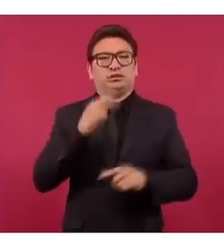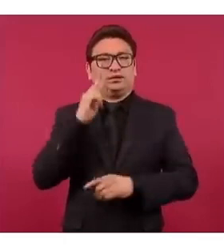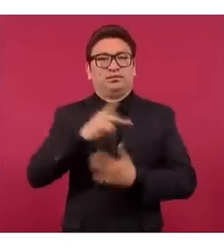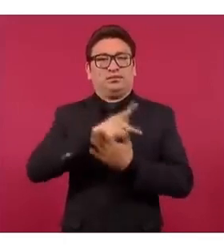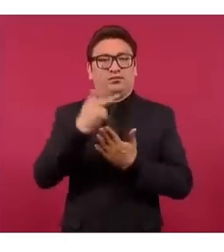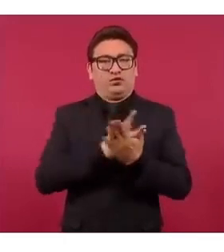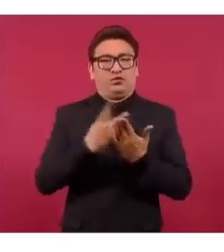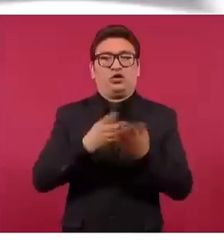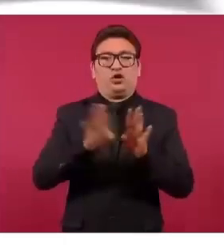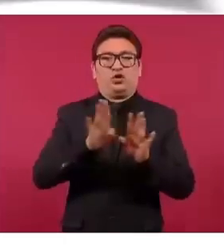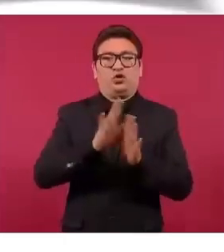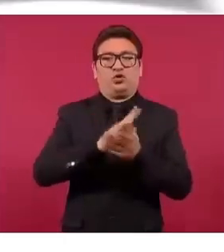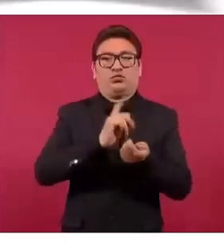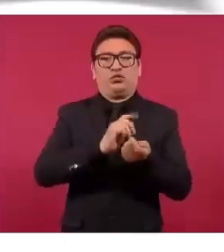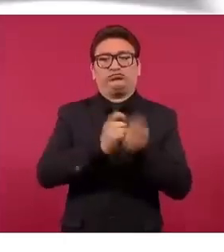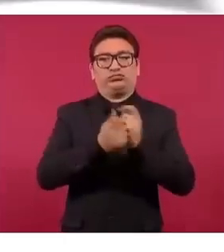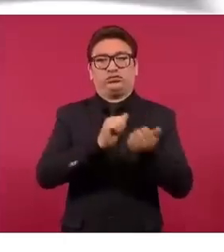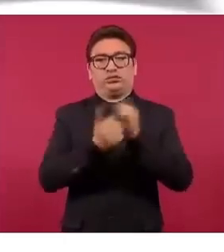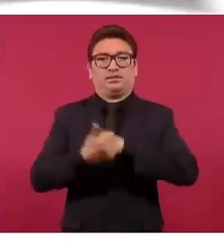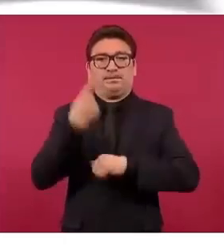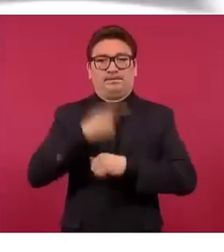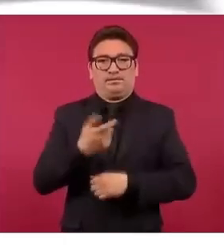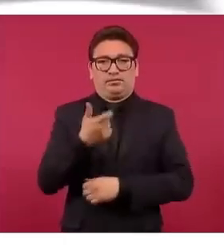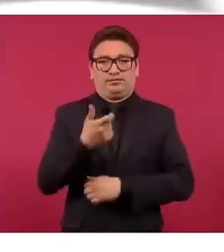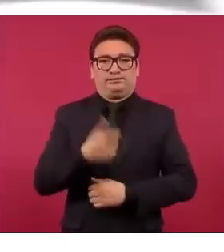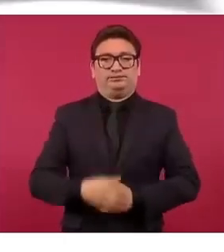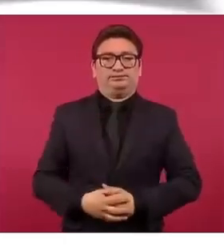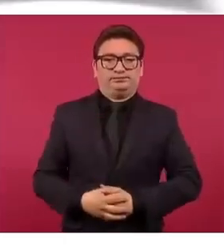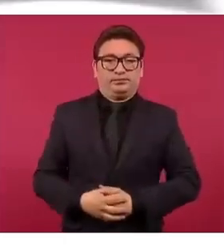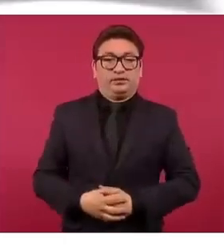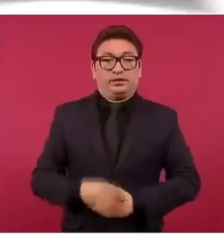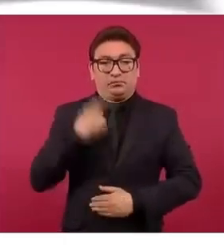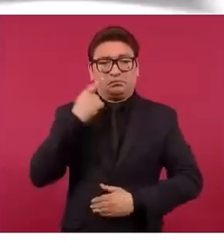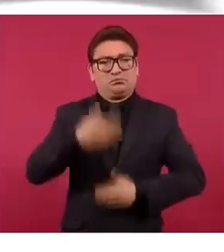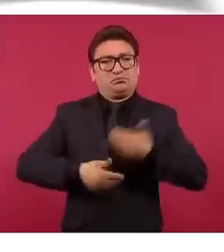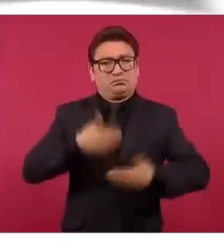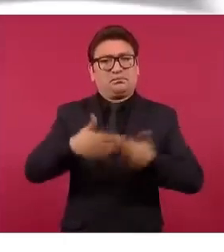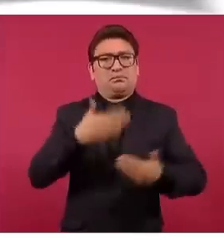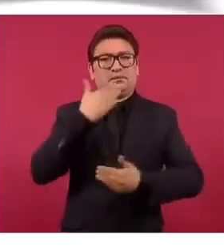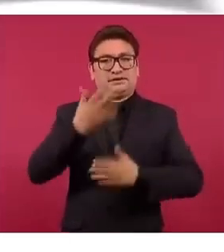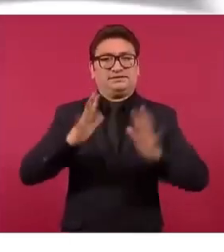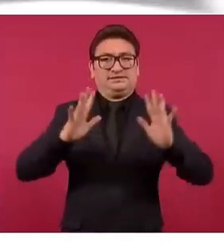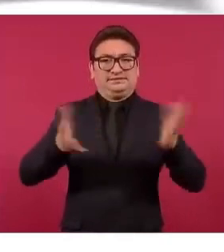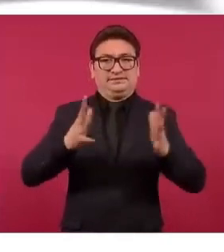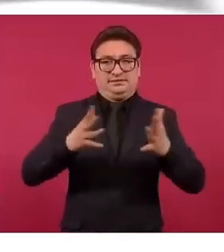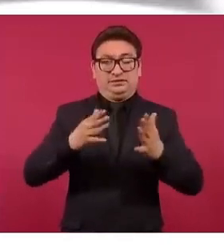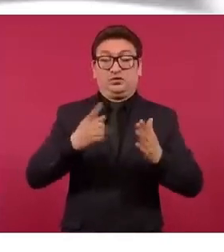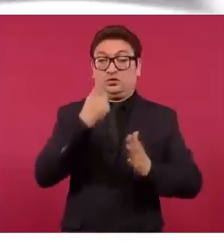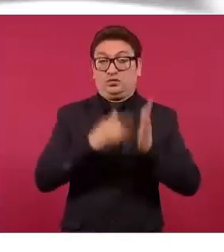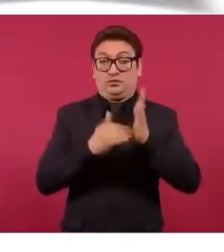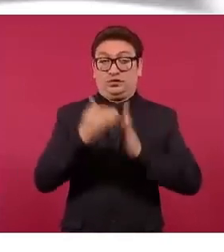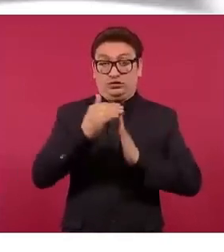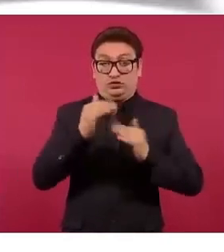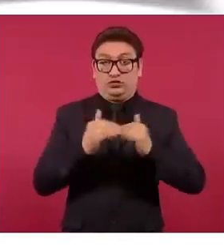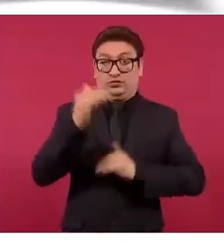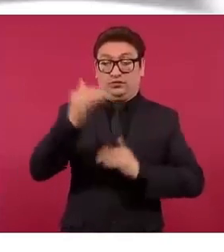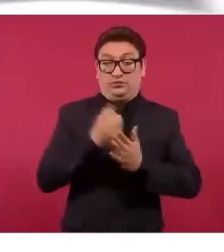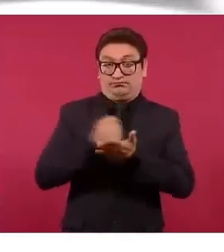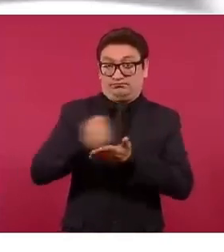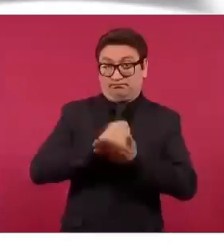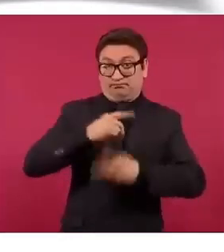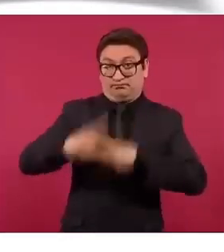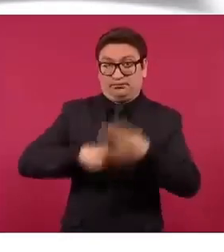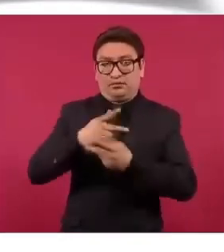conversión a pesos, avanza muy bien. Ya superamos la cifra del millón de créditos